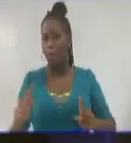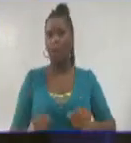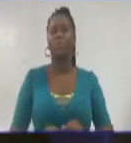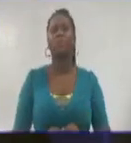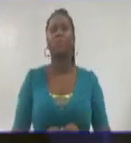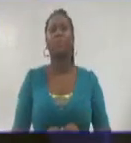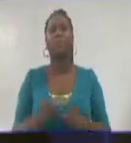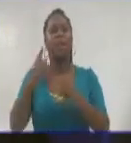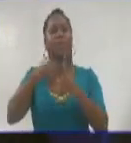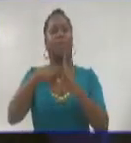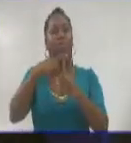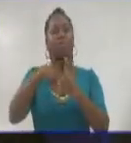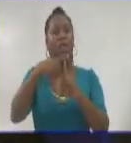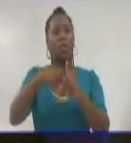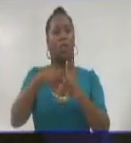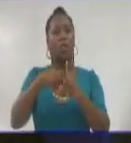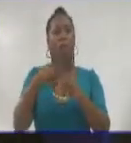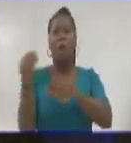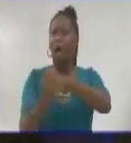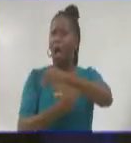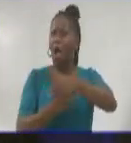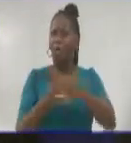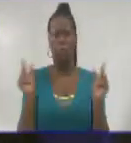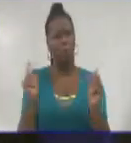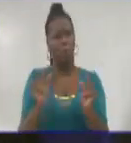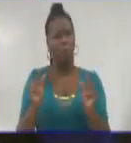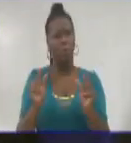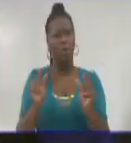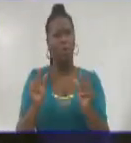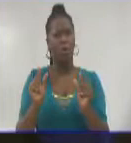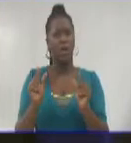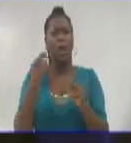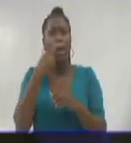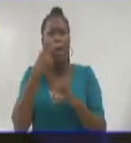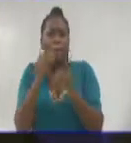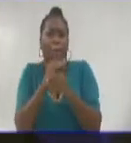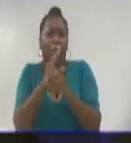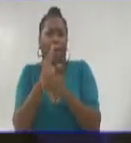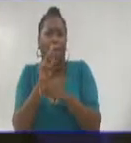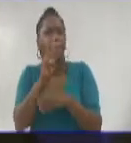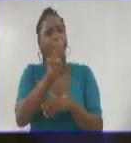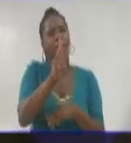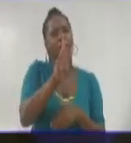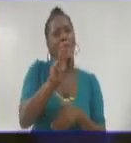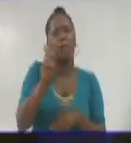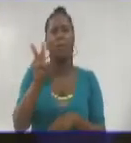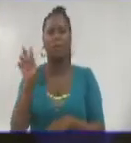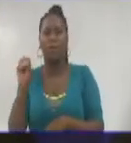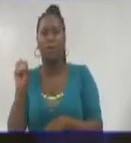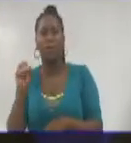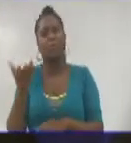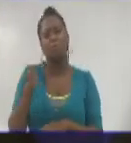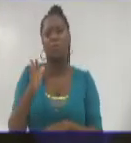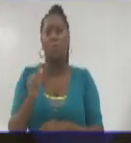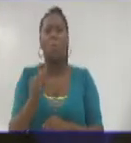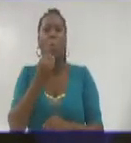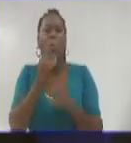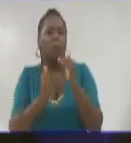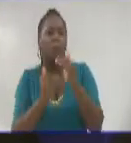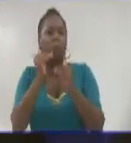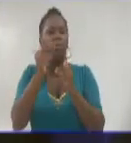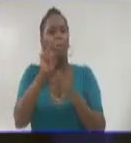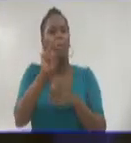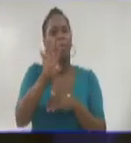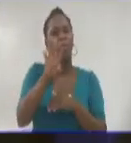Las temperaturas extremas tendrán muy poco cambio. Mínimas al final de la madrugada, entre 20 y 23 grados Celsius, pueden ser superiores a 24